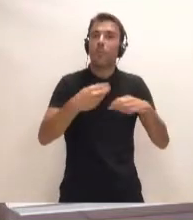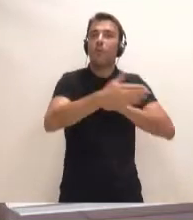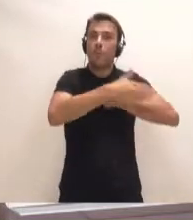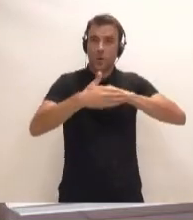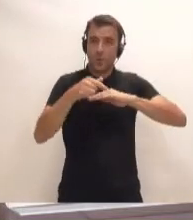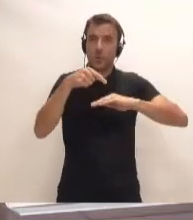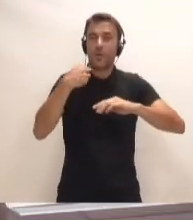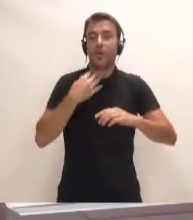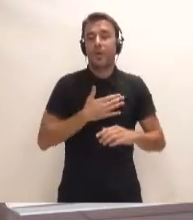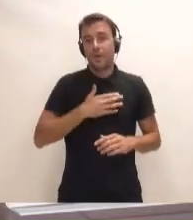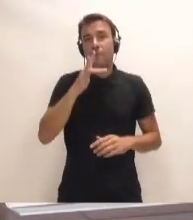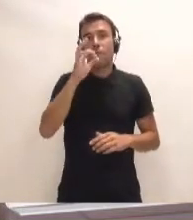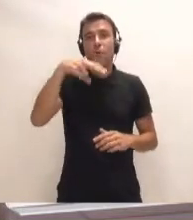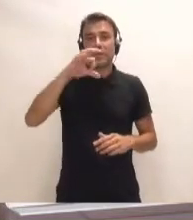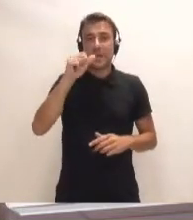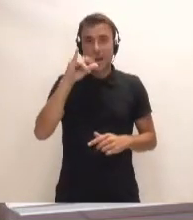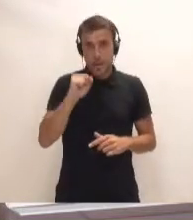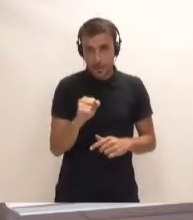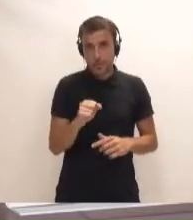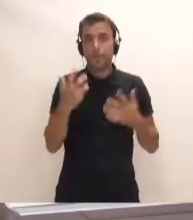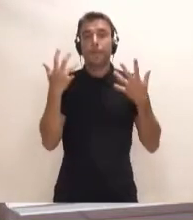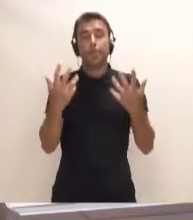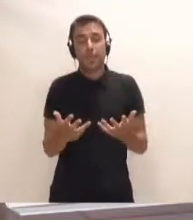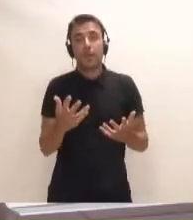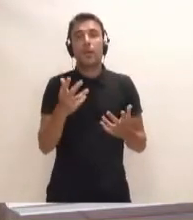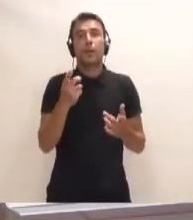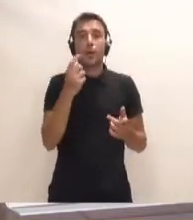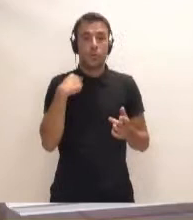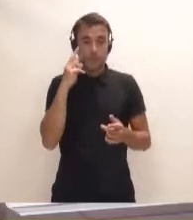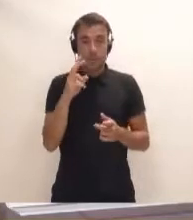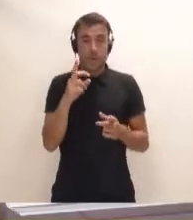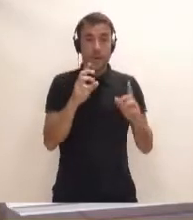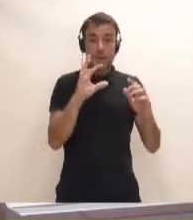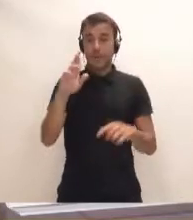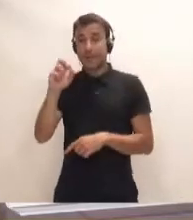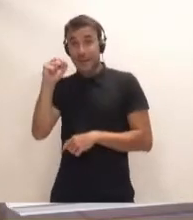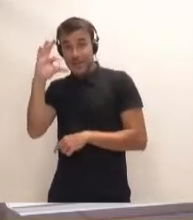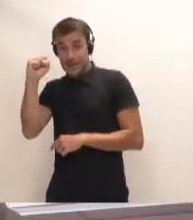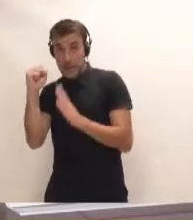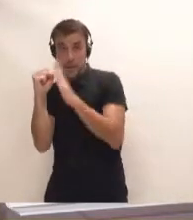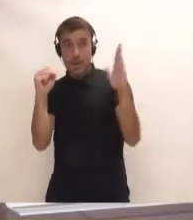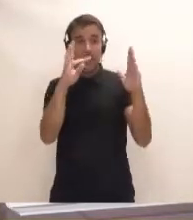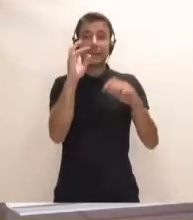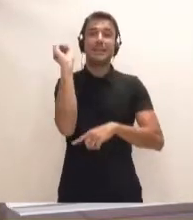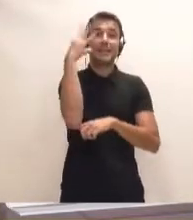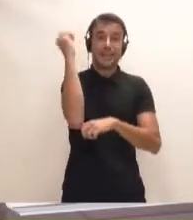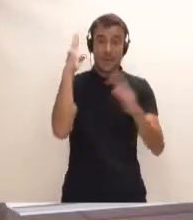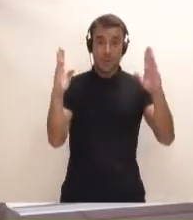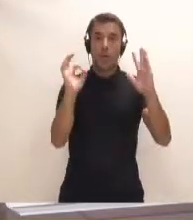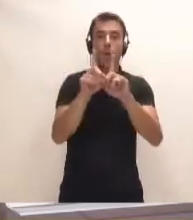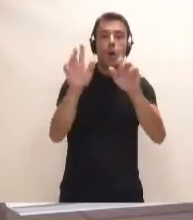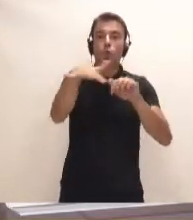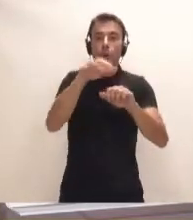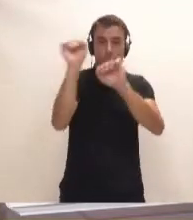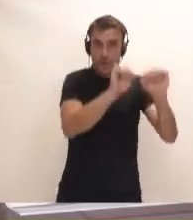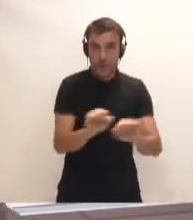de Fonsalía. Entonces, nos encontramos con que tenemos protegido desde Rasca hasta Teno, con lo cual tenemos protegida la zona de